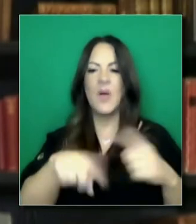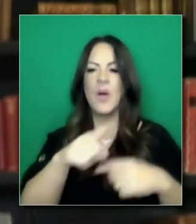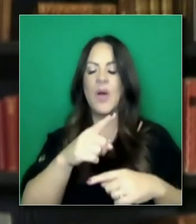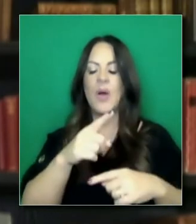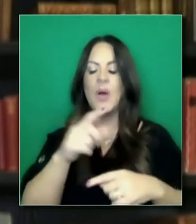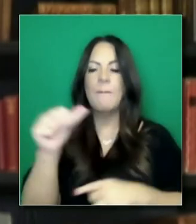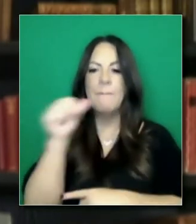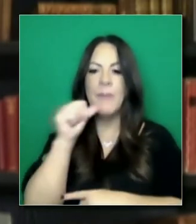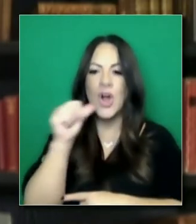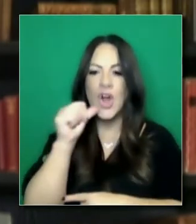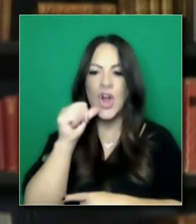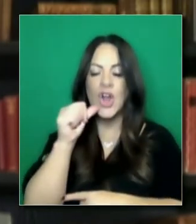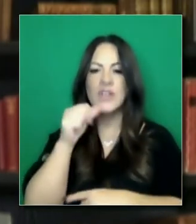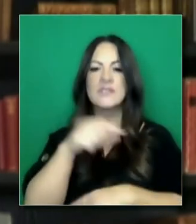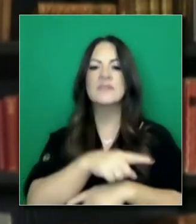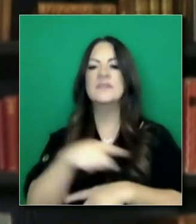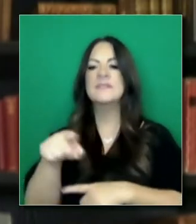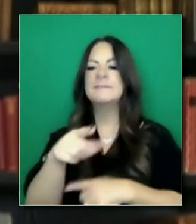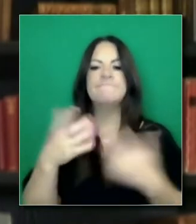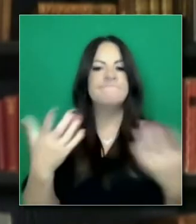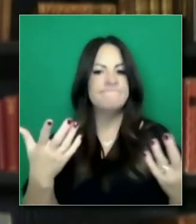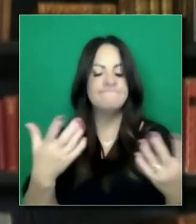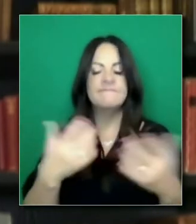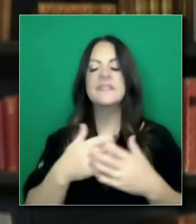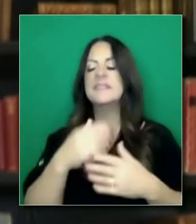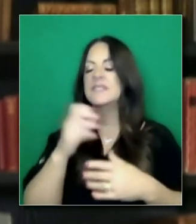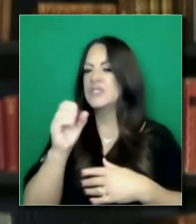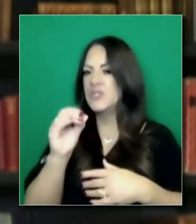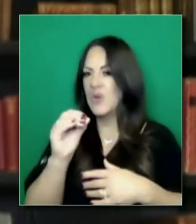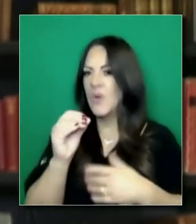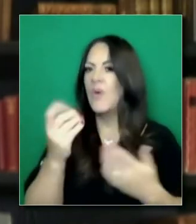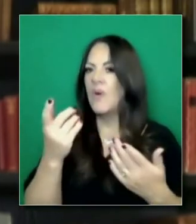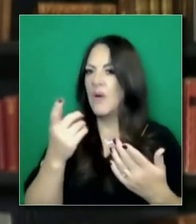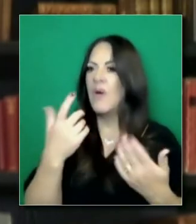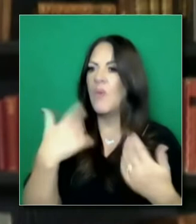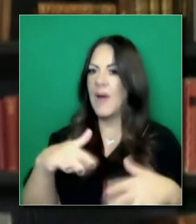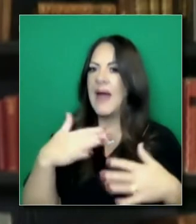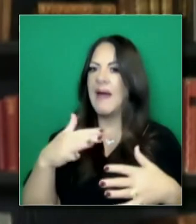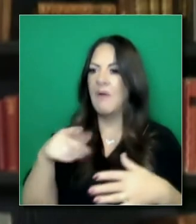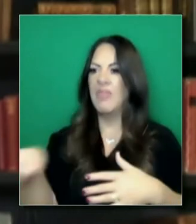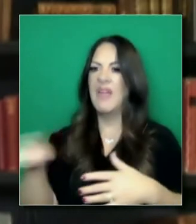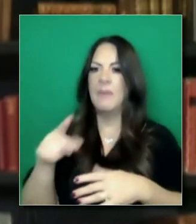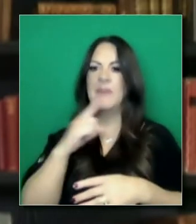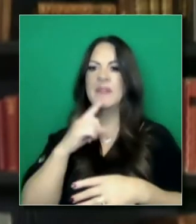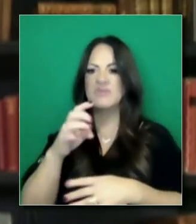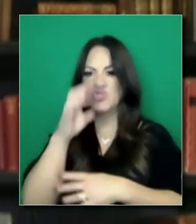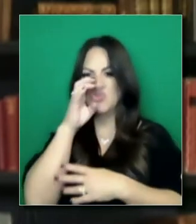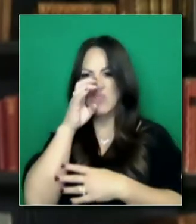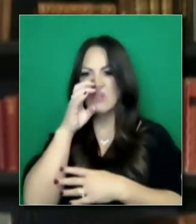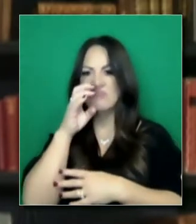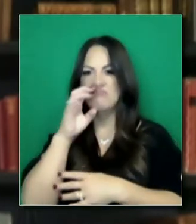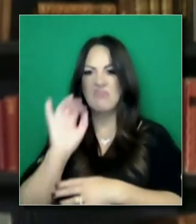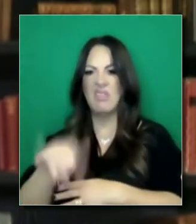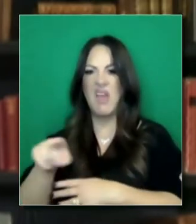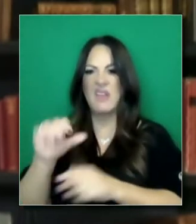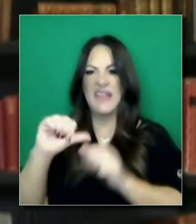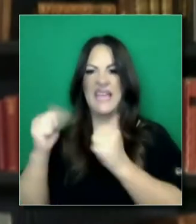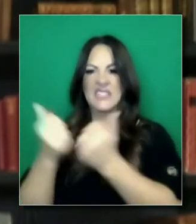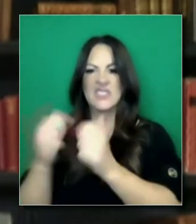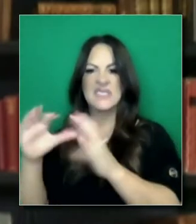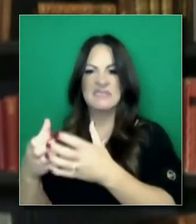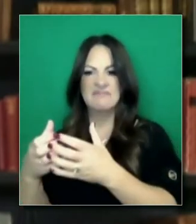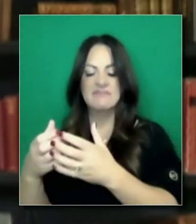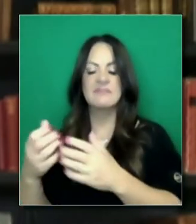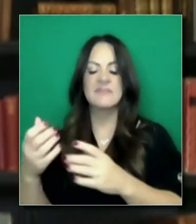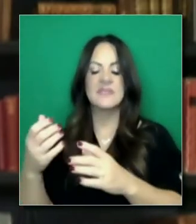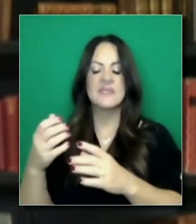Creo que lo importante aquí es lo abrumador que ha sido el esfuerzo por hacer respetar